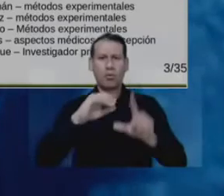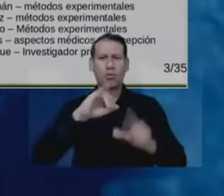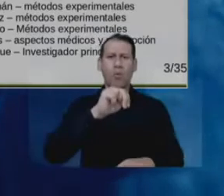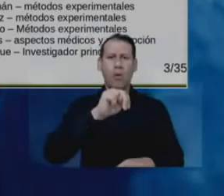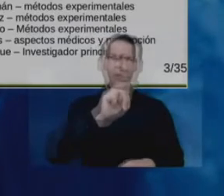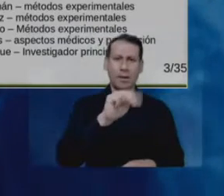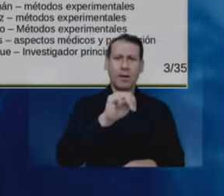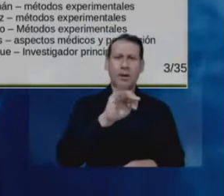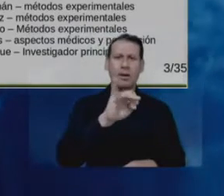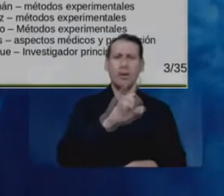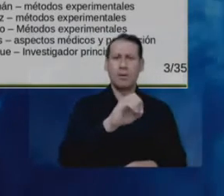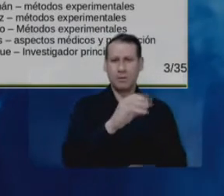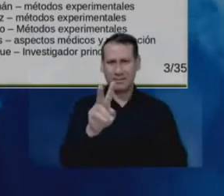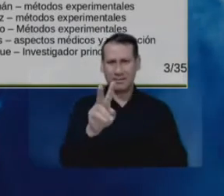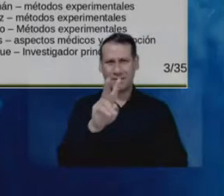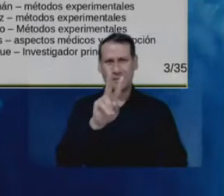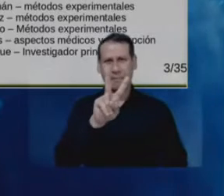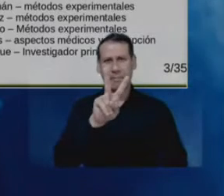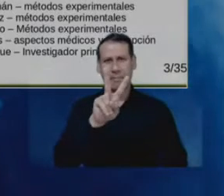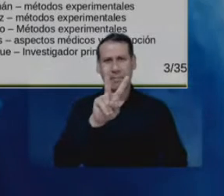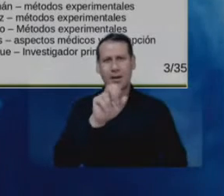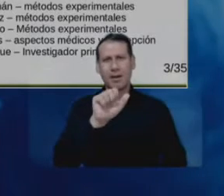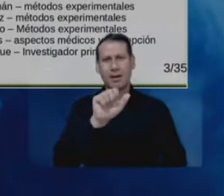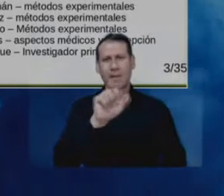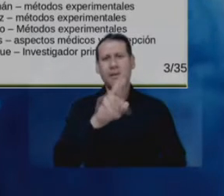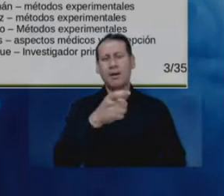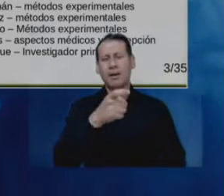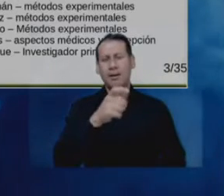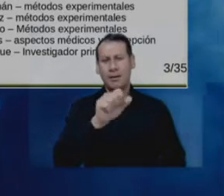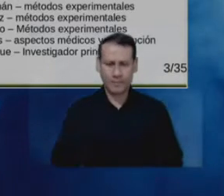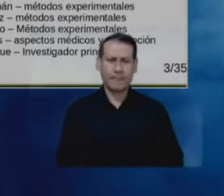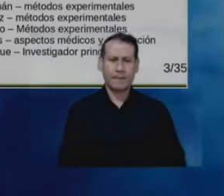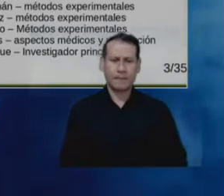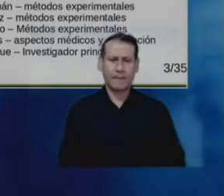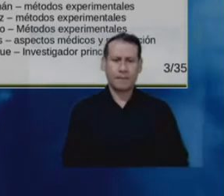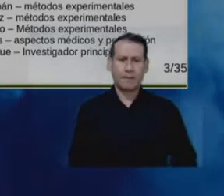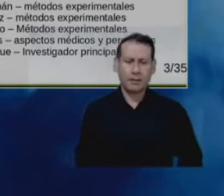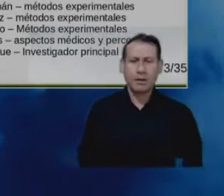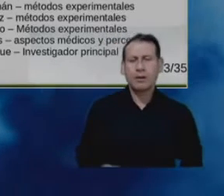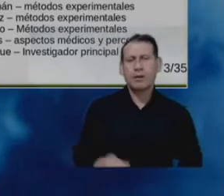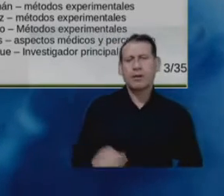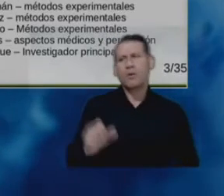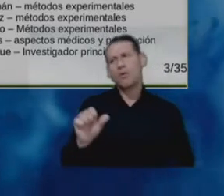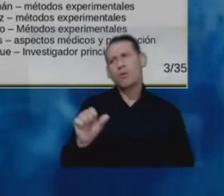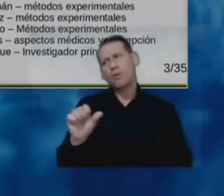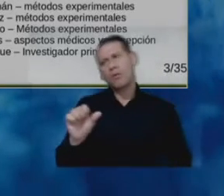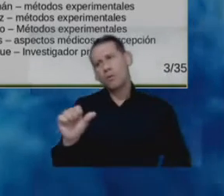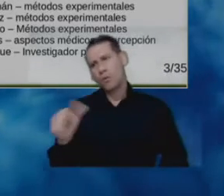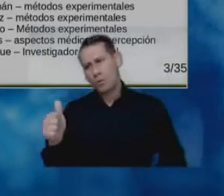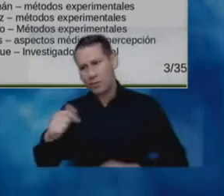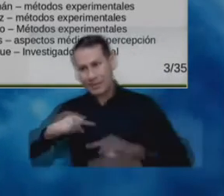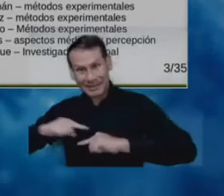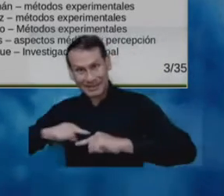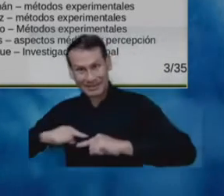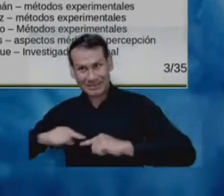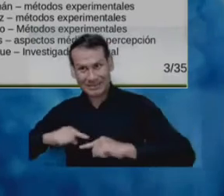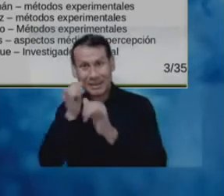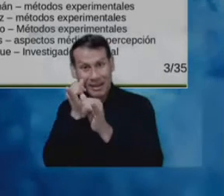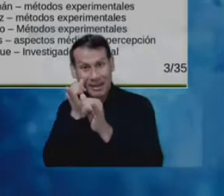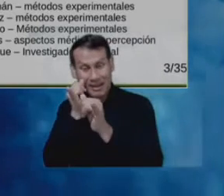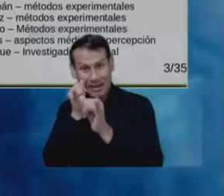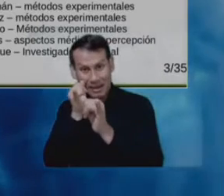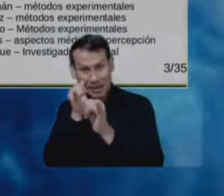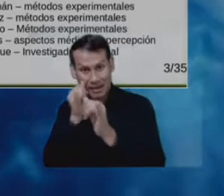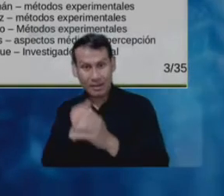-científico del proyecto. La parte de dirección administrativa encontramos al ingeniero Edwin Ferrer como gerente del proyecto, ingeniero Javier